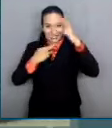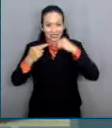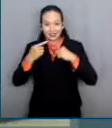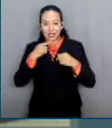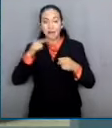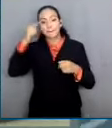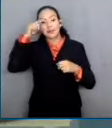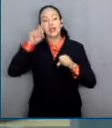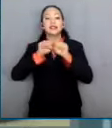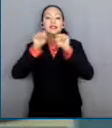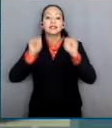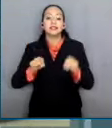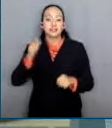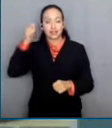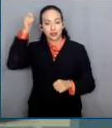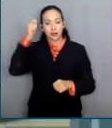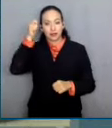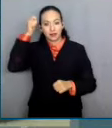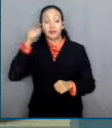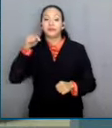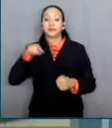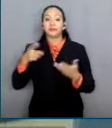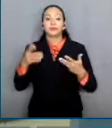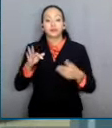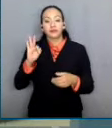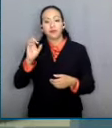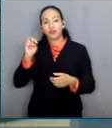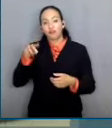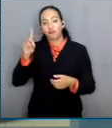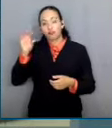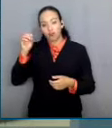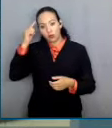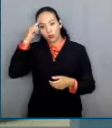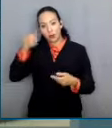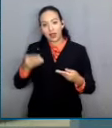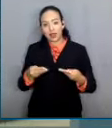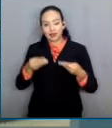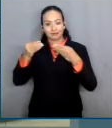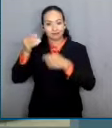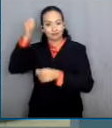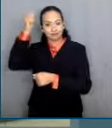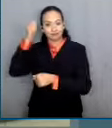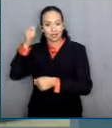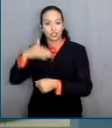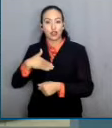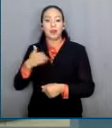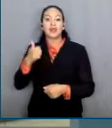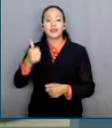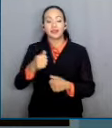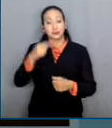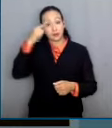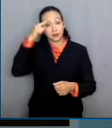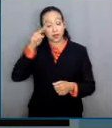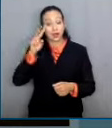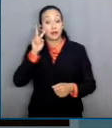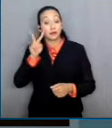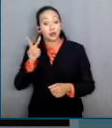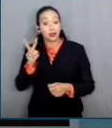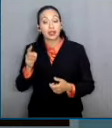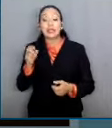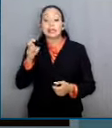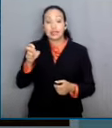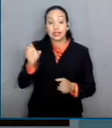pensiones que crea el Fondo de Pensiones para el Bienestar con el fin de ajustarlo a lo aprobado en dicha comisión y con ello